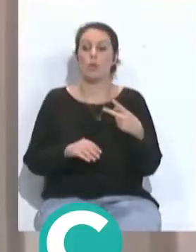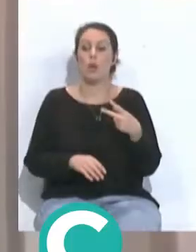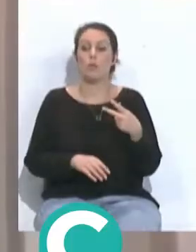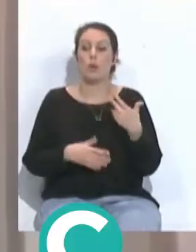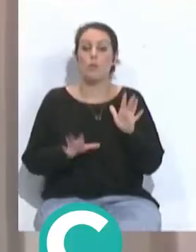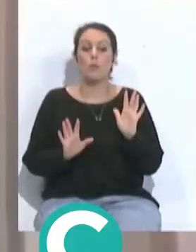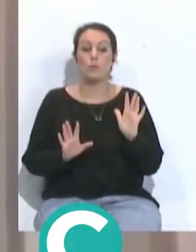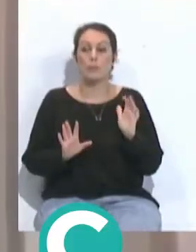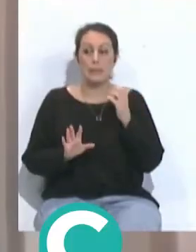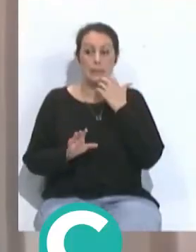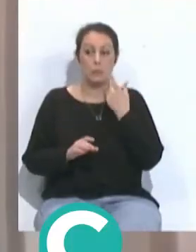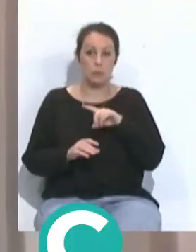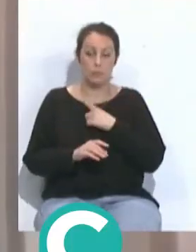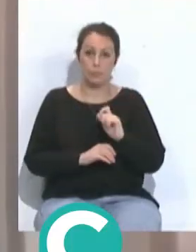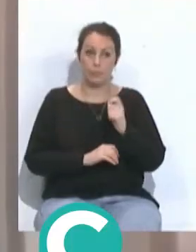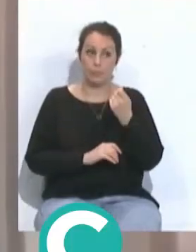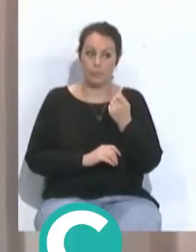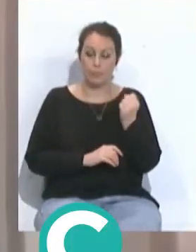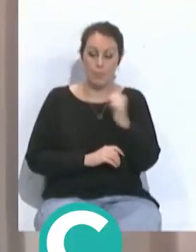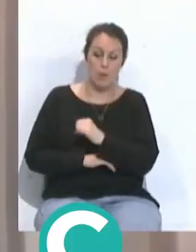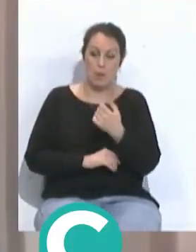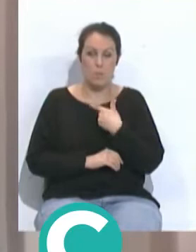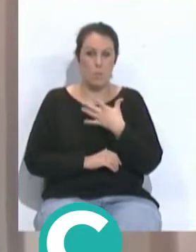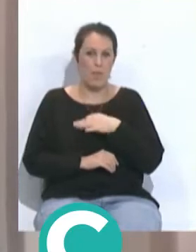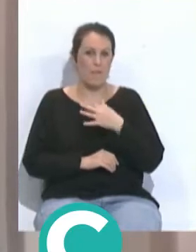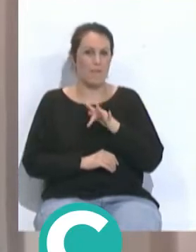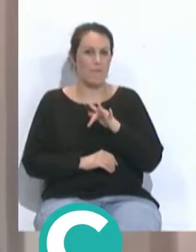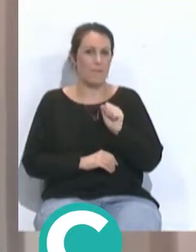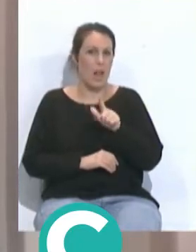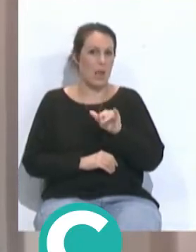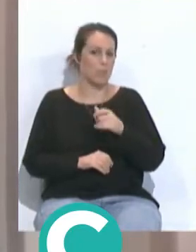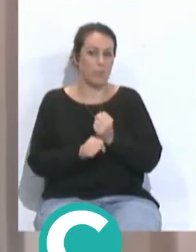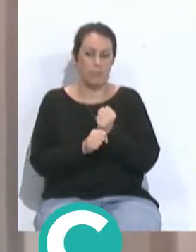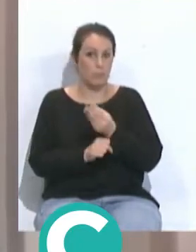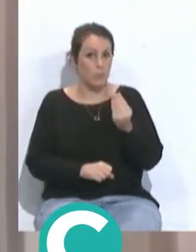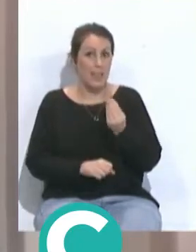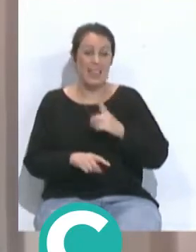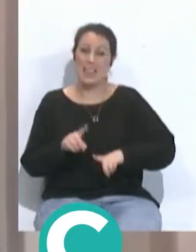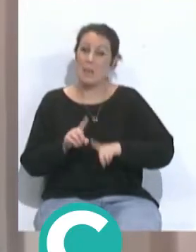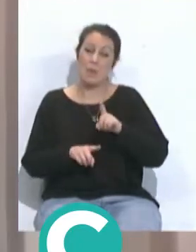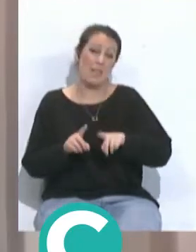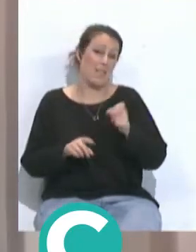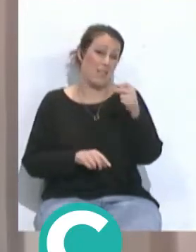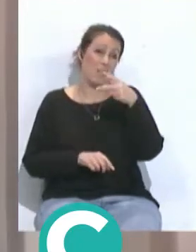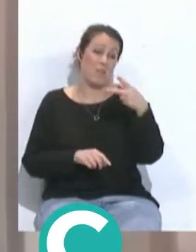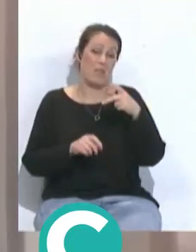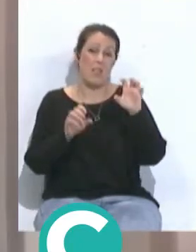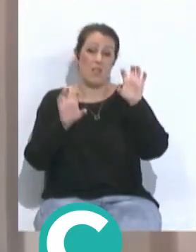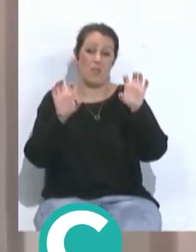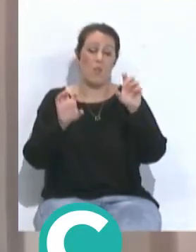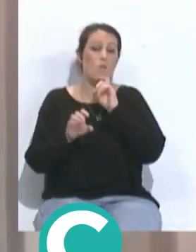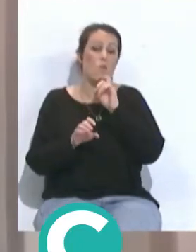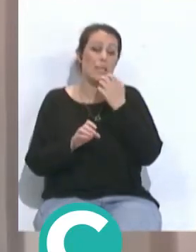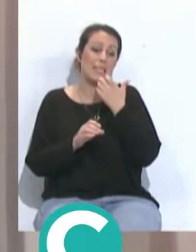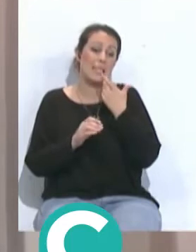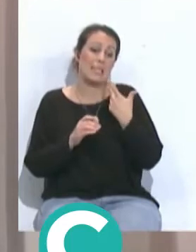a lo mejor si vamos ganando incluso ahí el Fali puede hacer un trabajo impresionante o sea que eso depende mucho del marcador como vaya si hay que arreglar